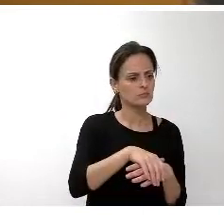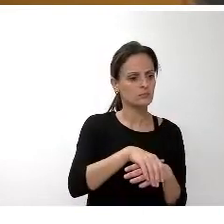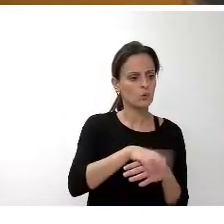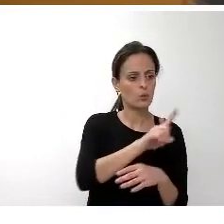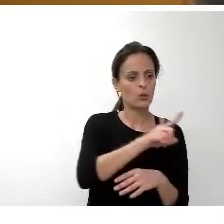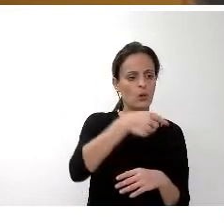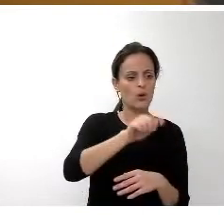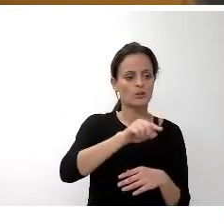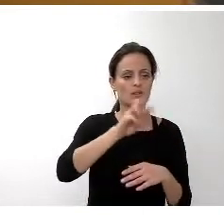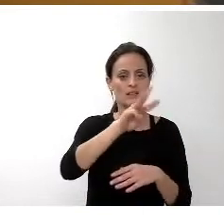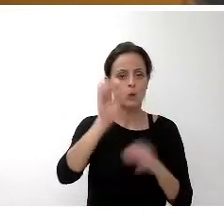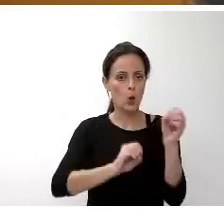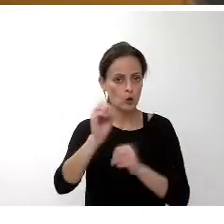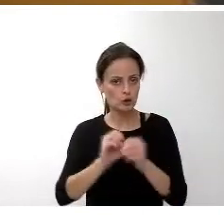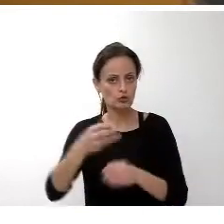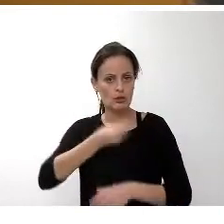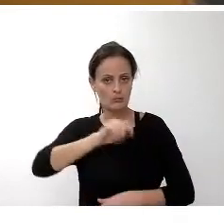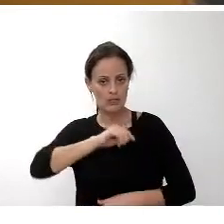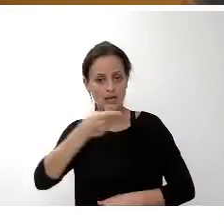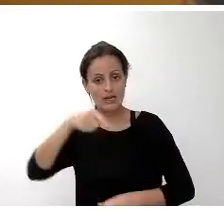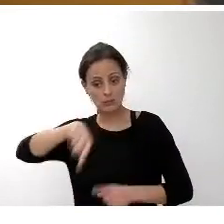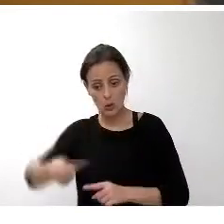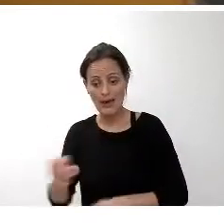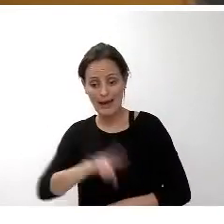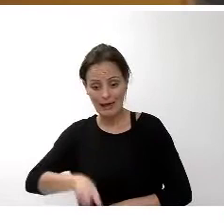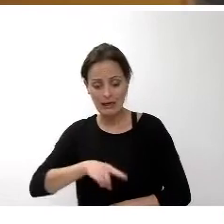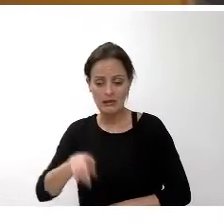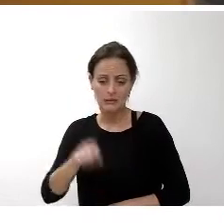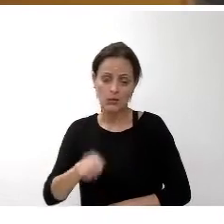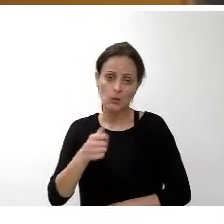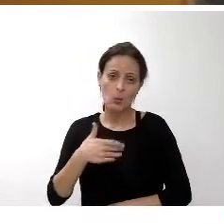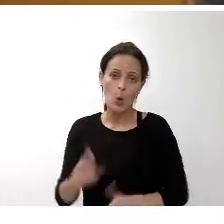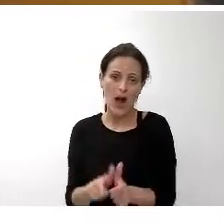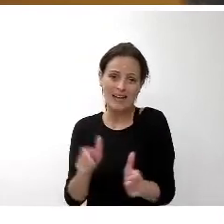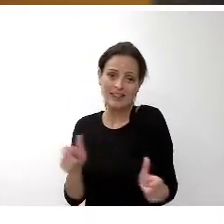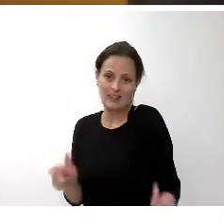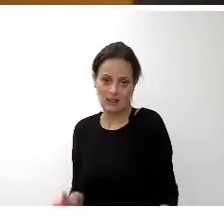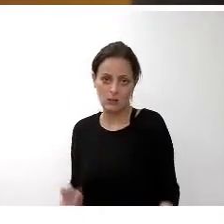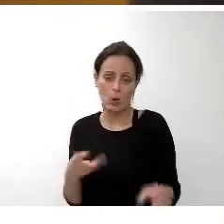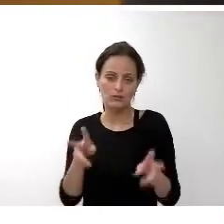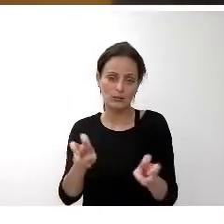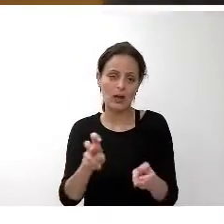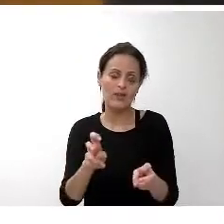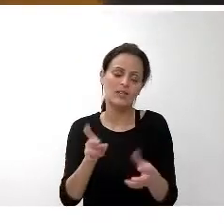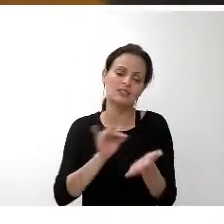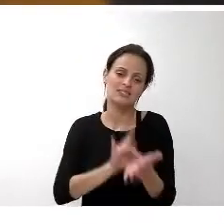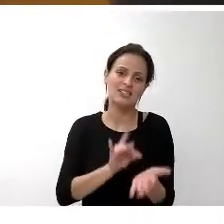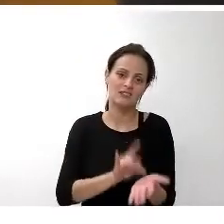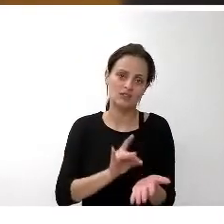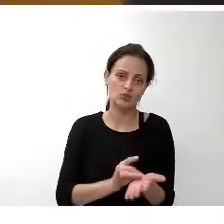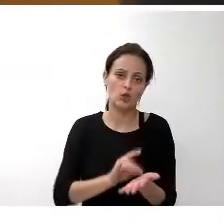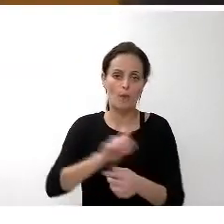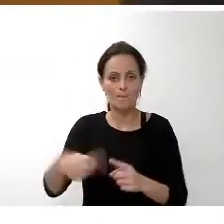% de la economía canaria, con una especial pujanza del sector de la construcción y servicios en este crecimiento